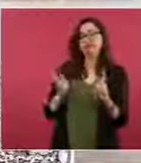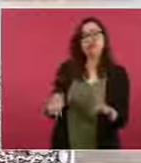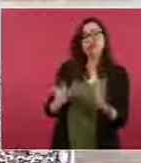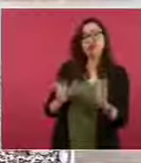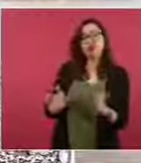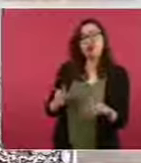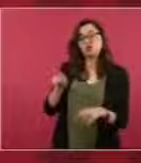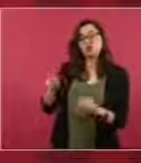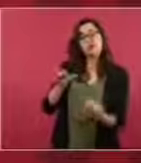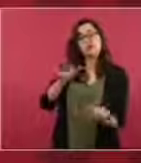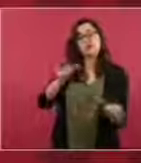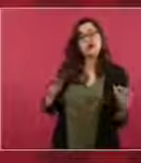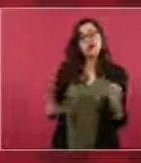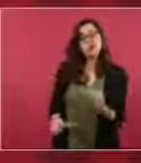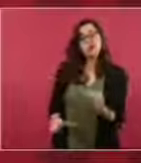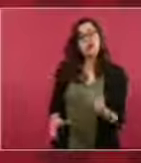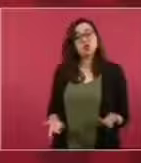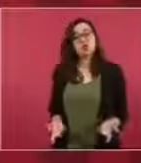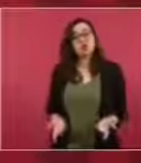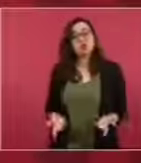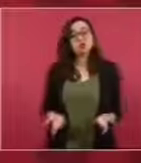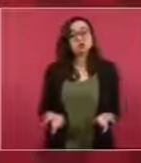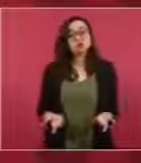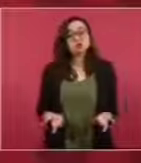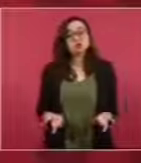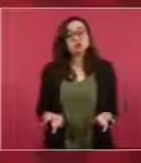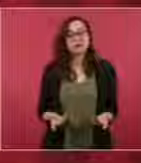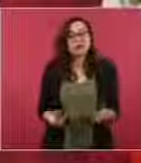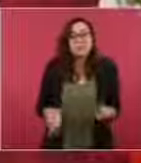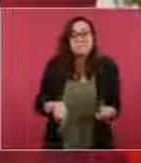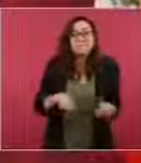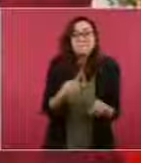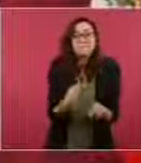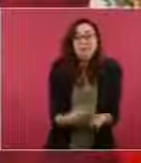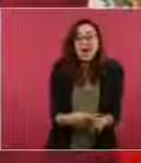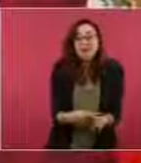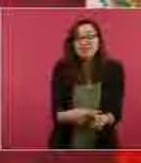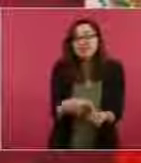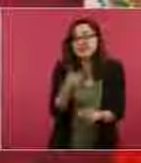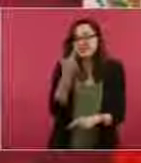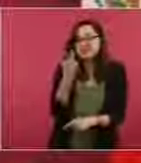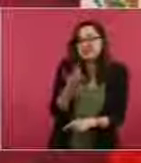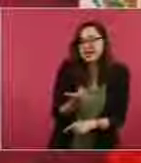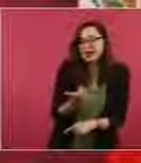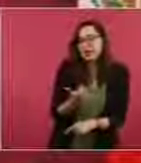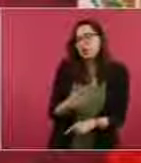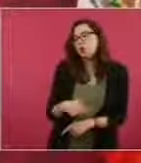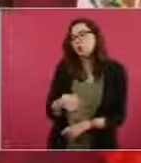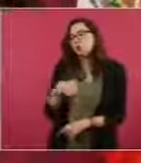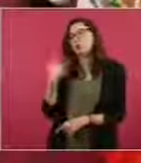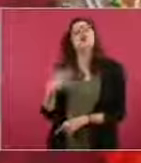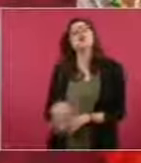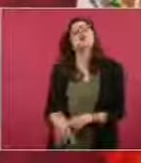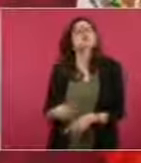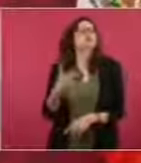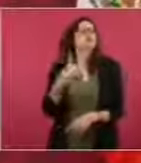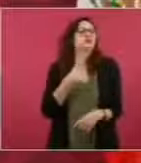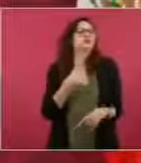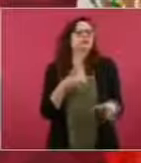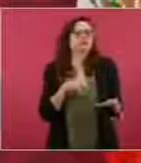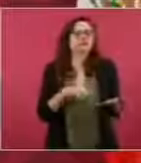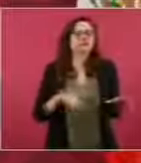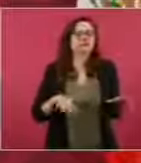Y si se tiene un poco de dinero, pues lo mismo, soy de la sociedad,